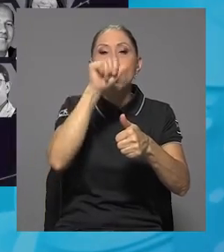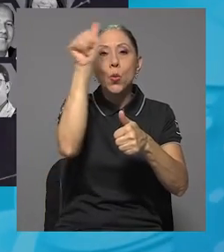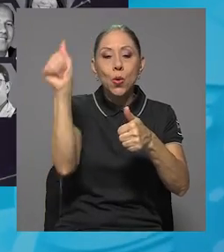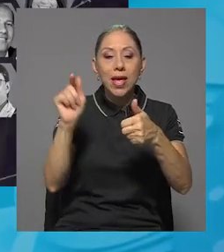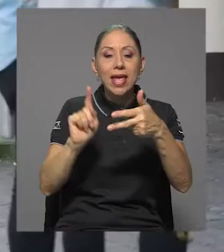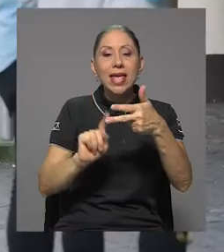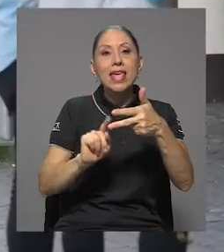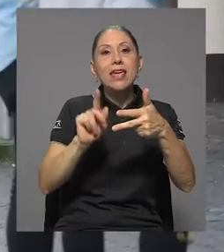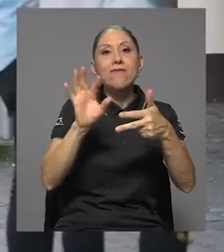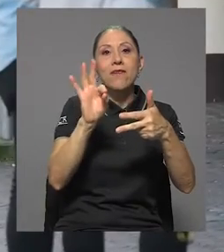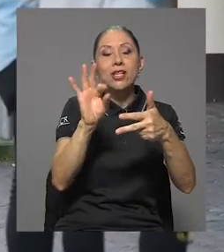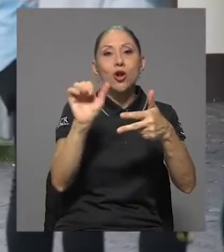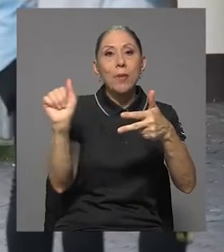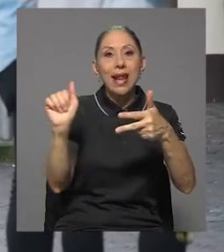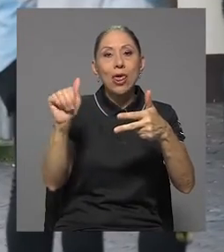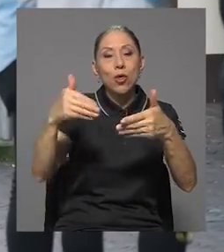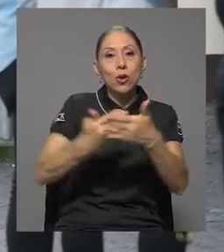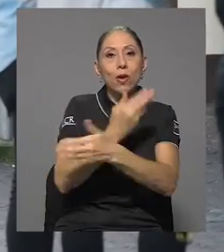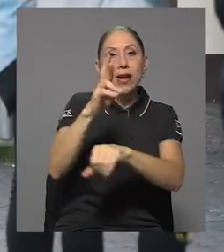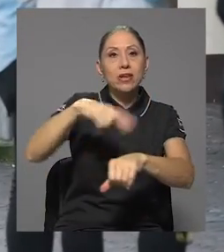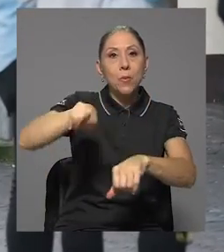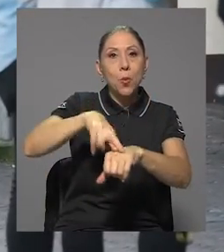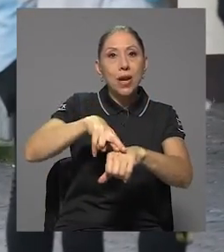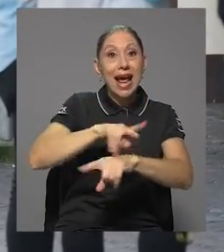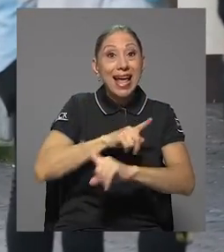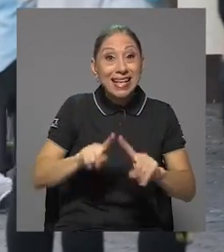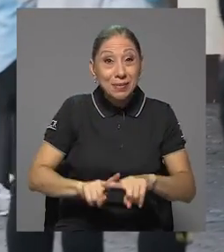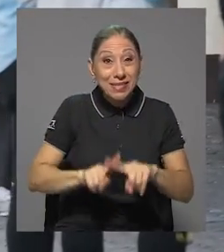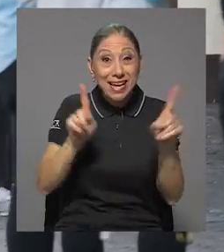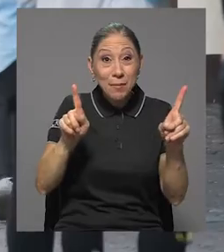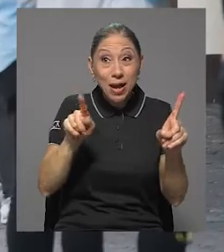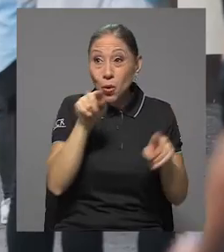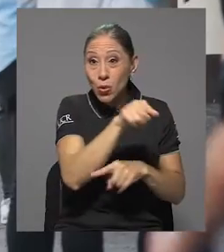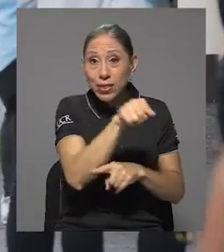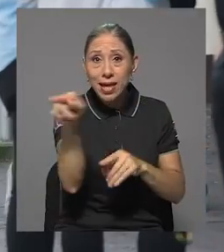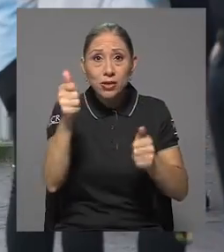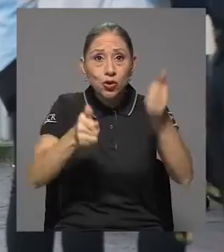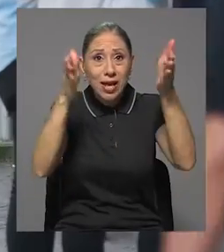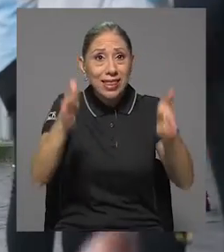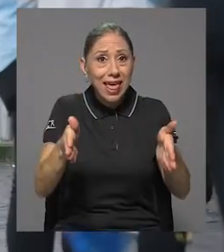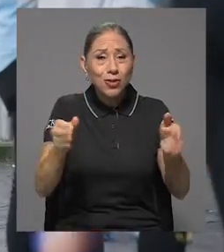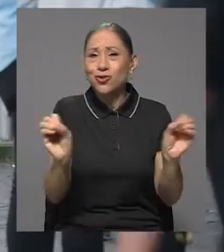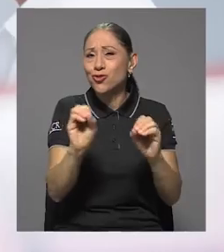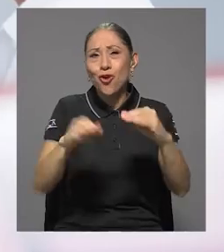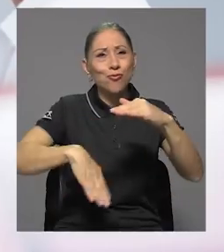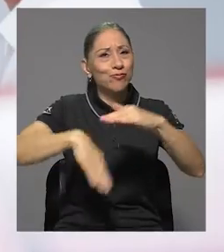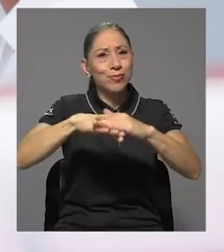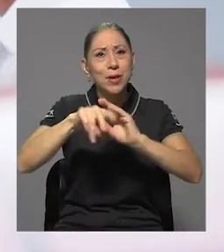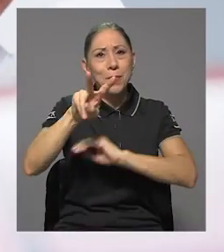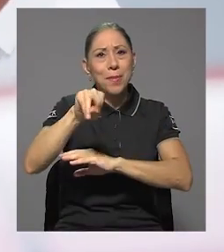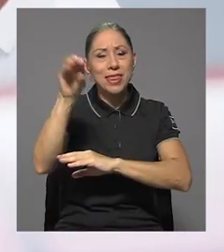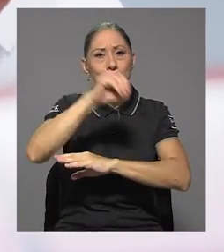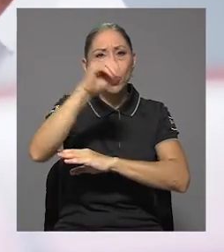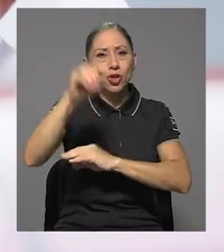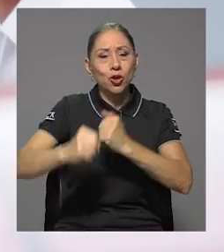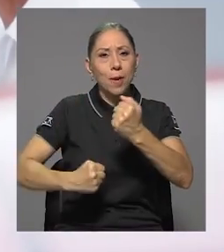República. Sin embargo, ninguno de los candidatos llega al 20% de apoyo. A estas alturas de la carrera